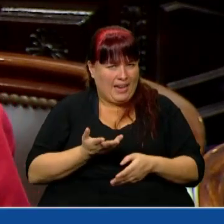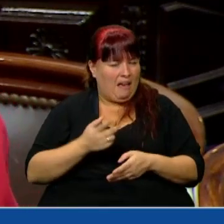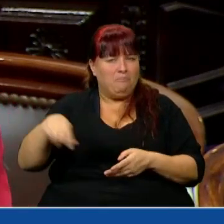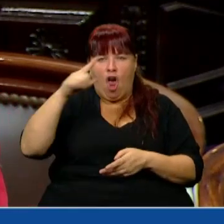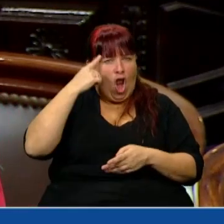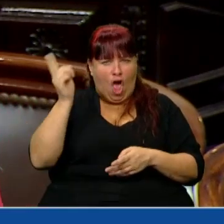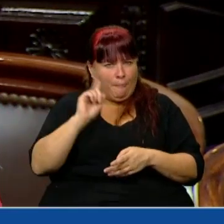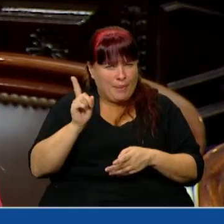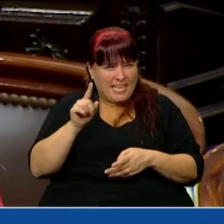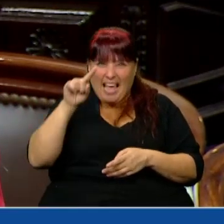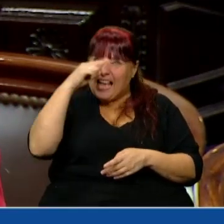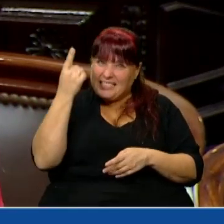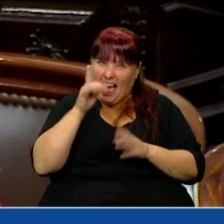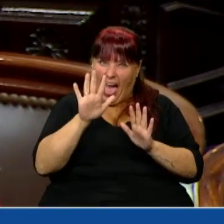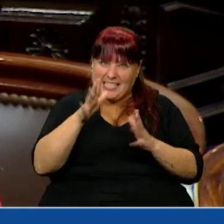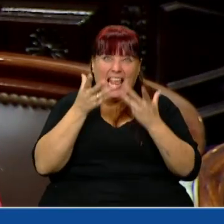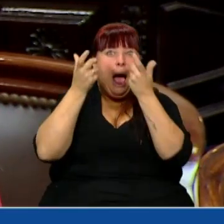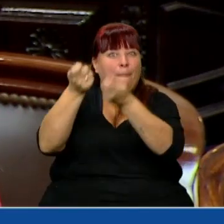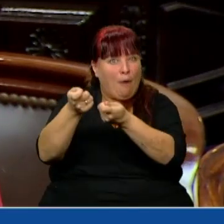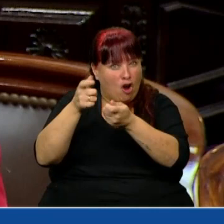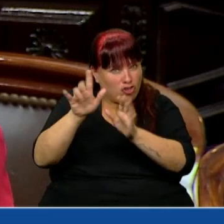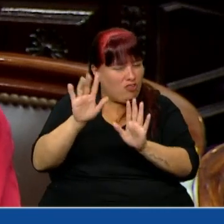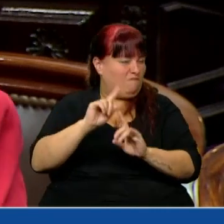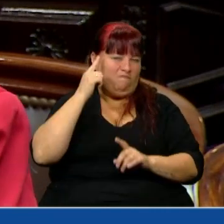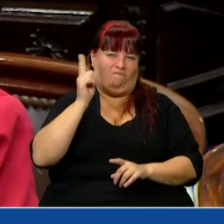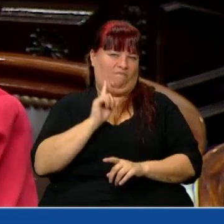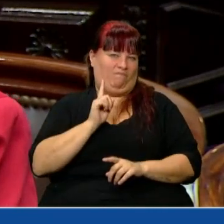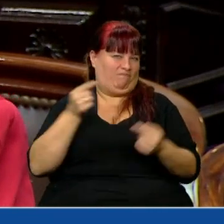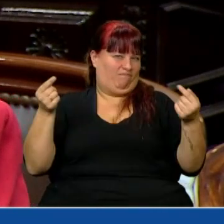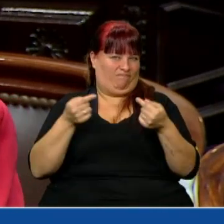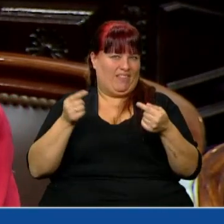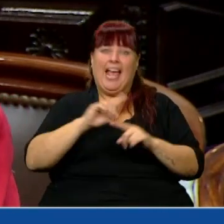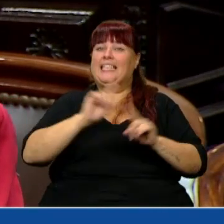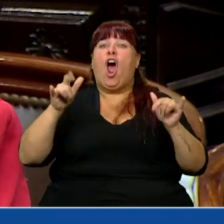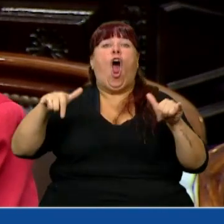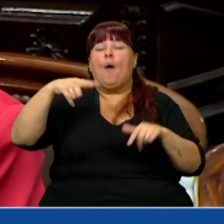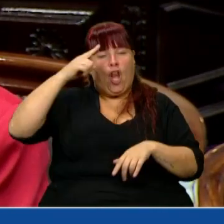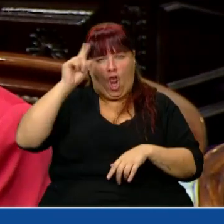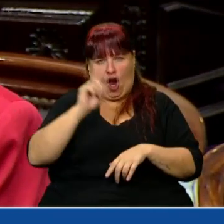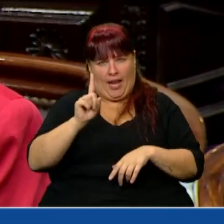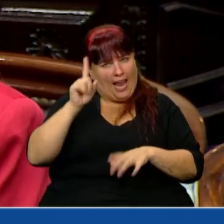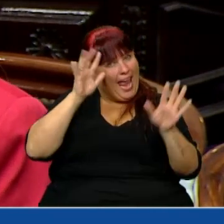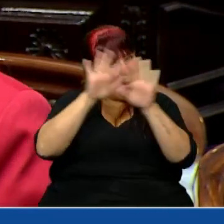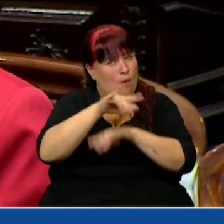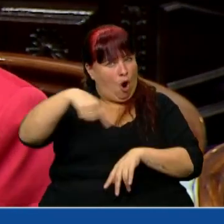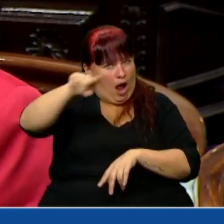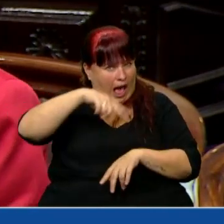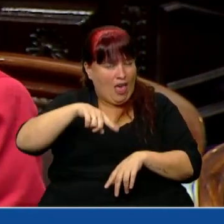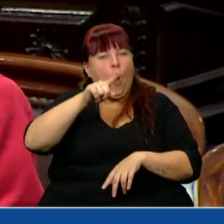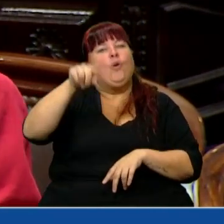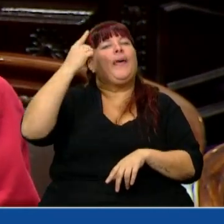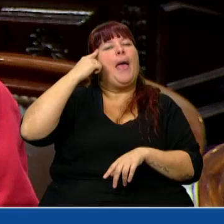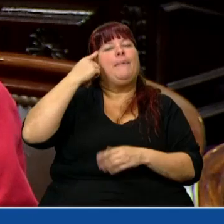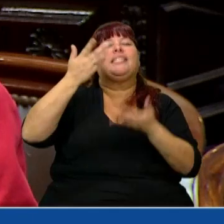Nadie cree que el Estado presente sea eso, pero tampoco lo creen los jóvenes, no se confundan. Cuando